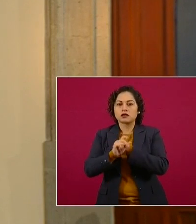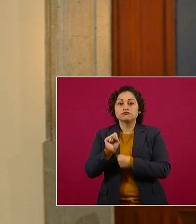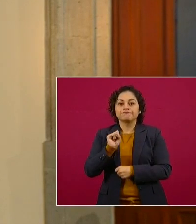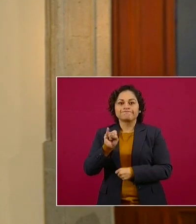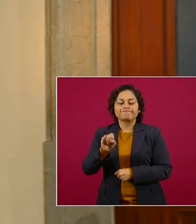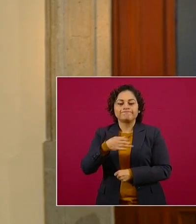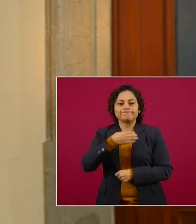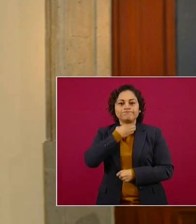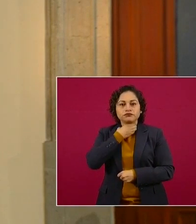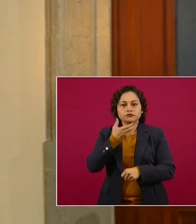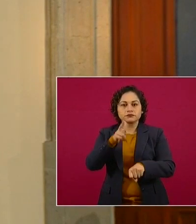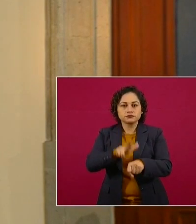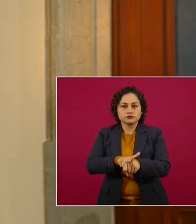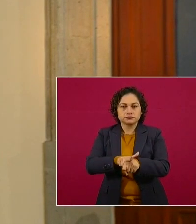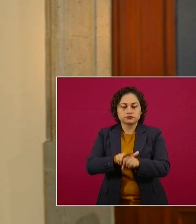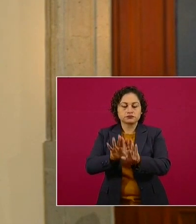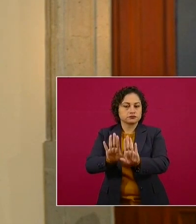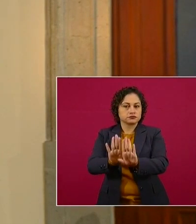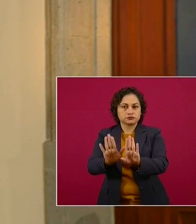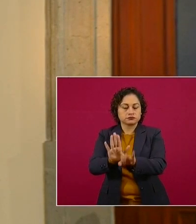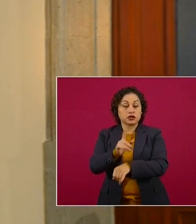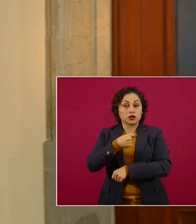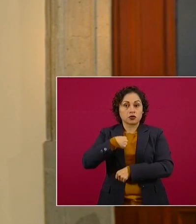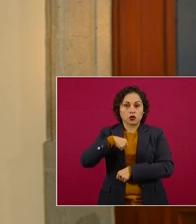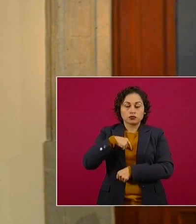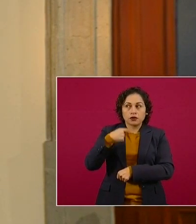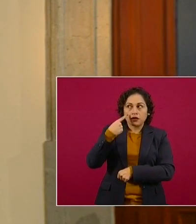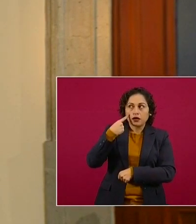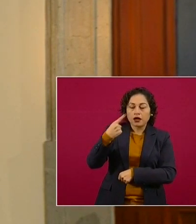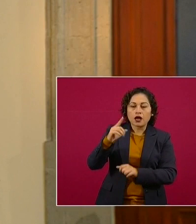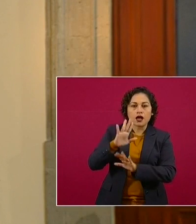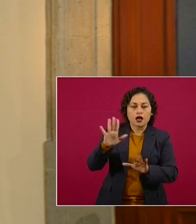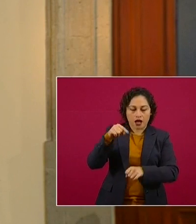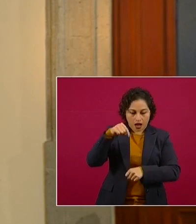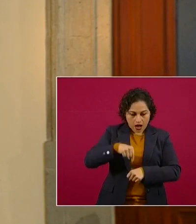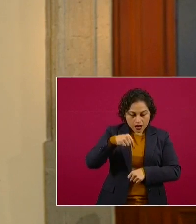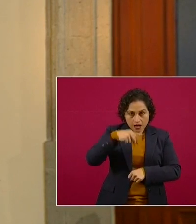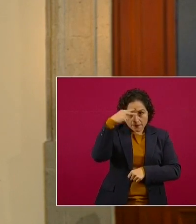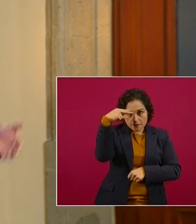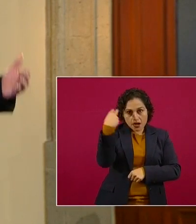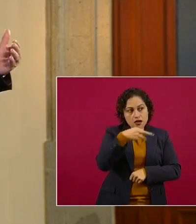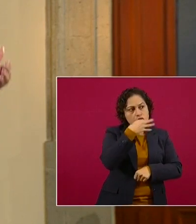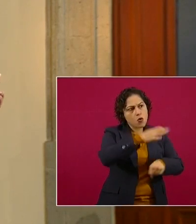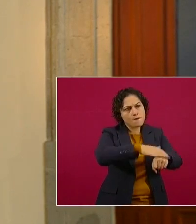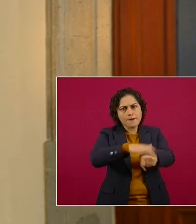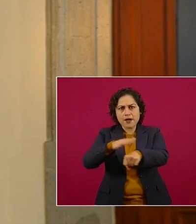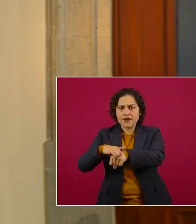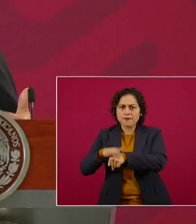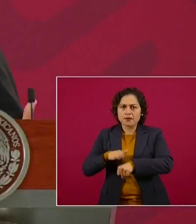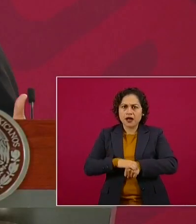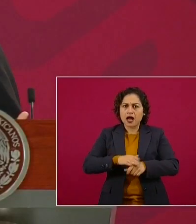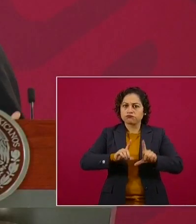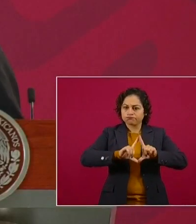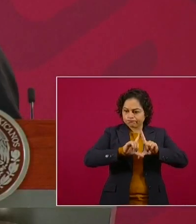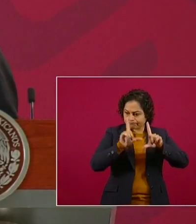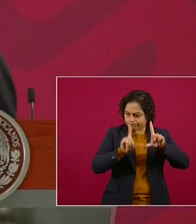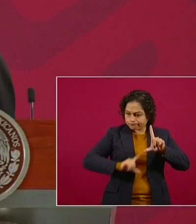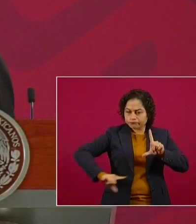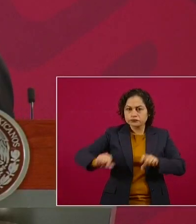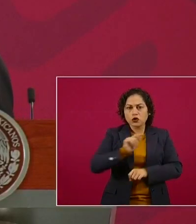Aquí, por el apoyo de toda la gente que se guardó voluntariamente,